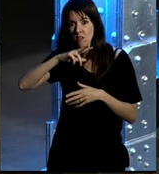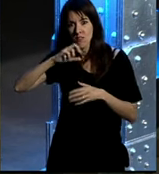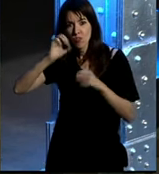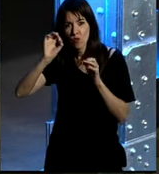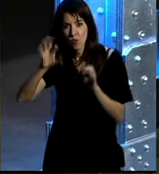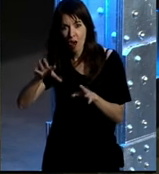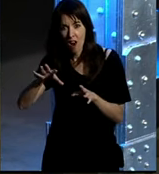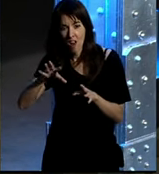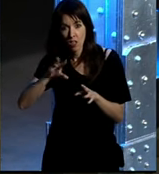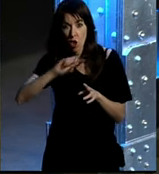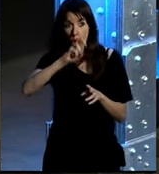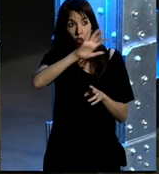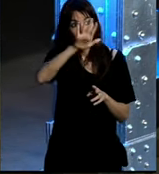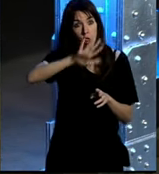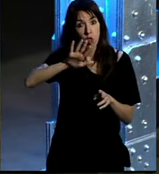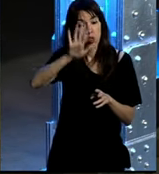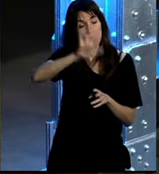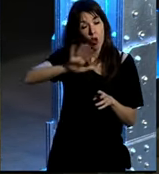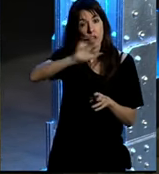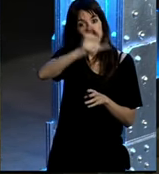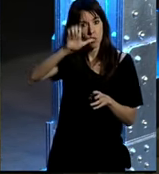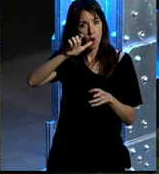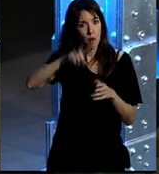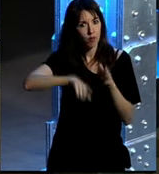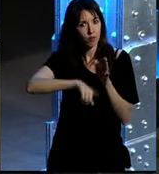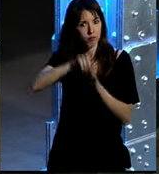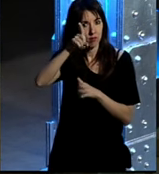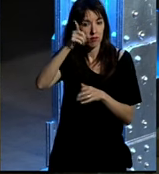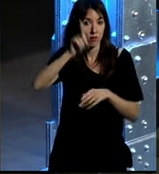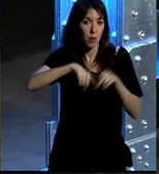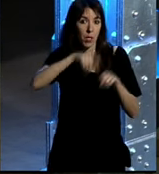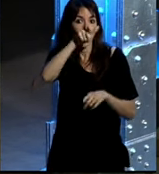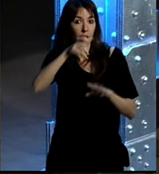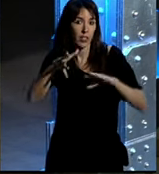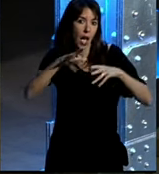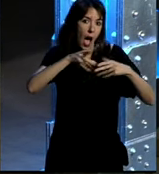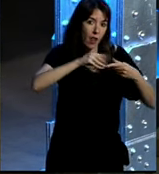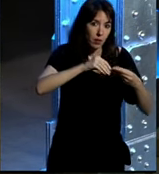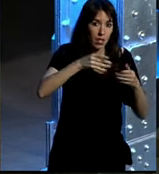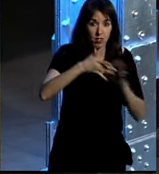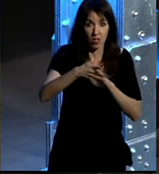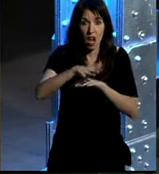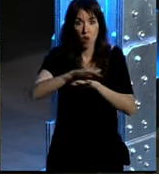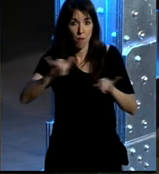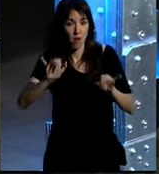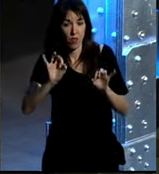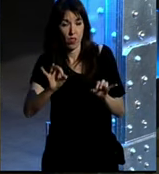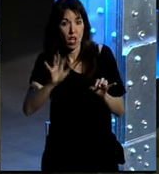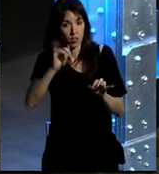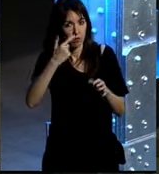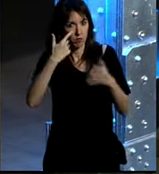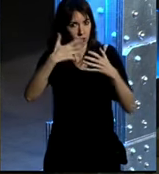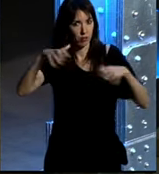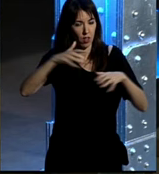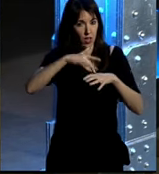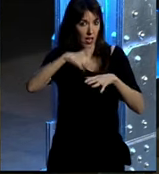y en otras partes se ha avanzado es decir pues habrá una convivencia habrá gente que esté más adaptada y gente que no pero sí que es cierto que existe una brecha digital ya la